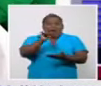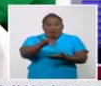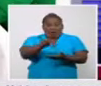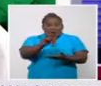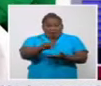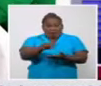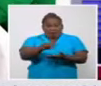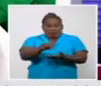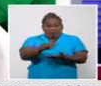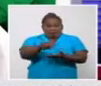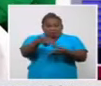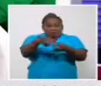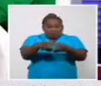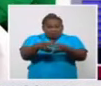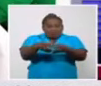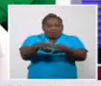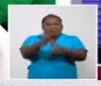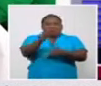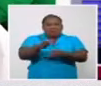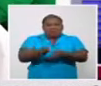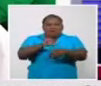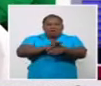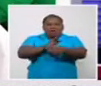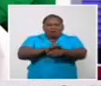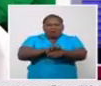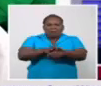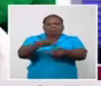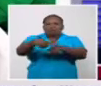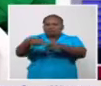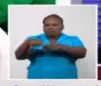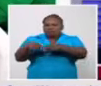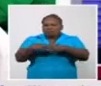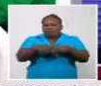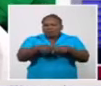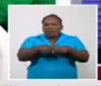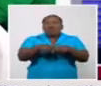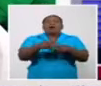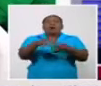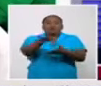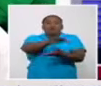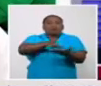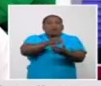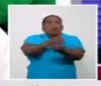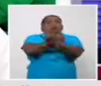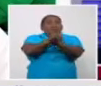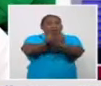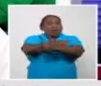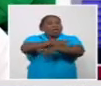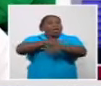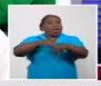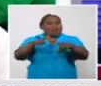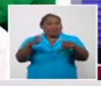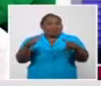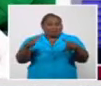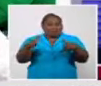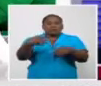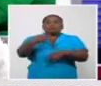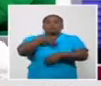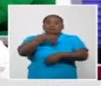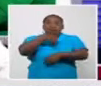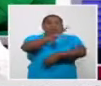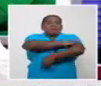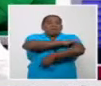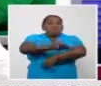casos confirmados a la COVID-19, una zona con un riesgo elevado, antecedentes de pertención arterial